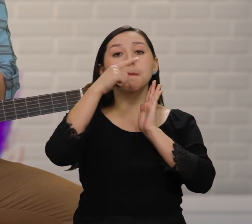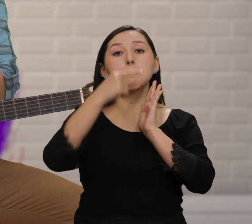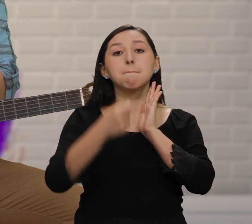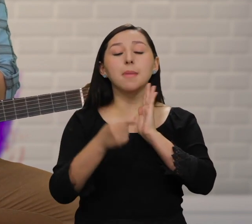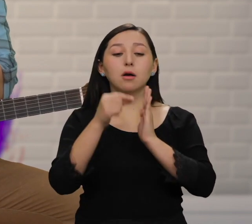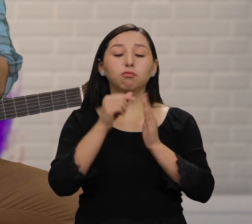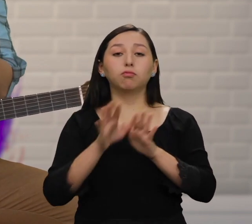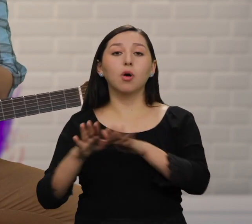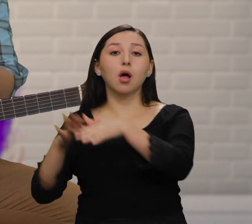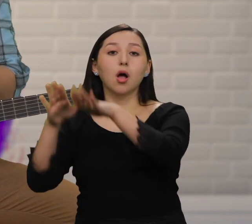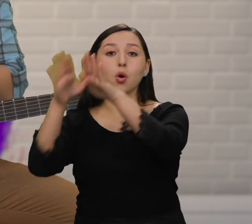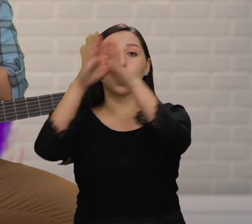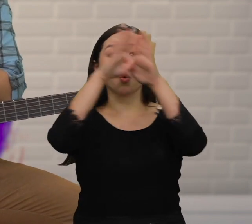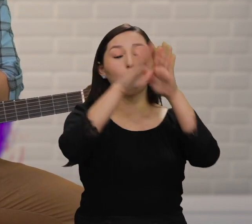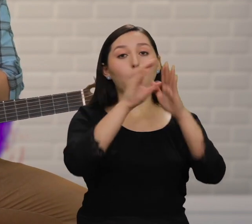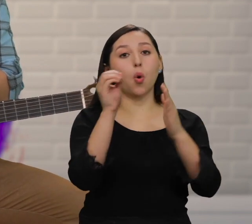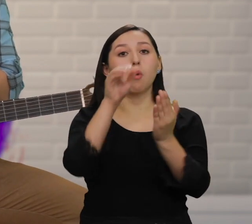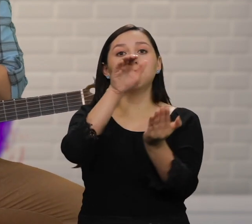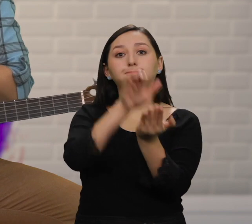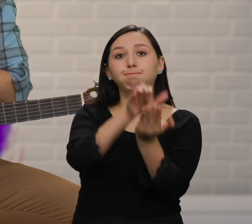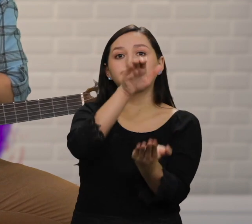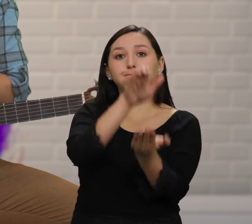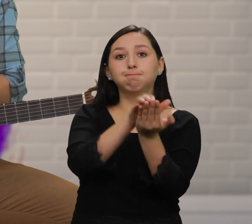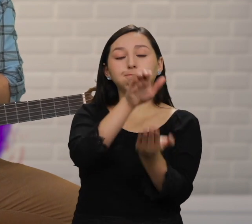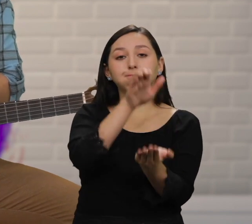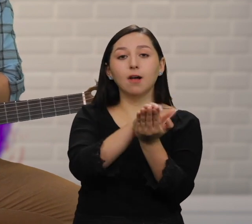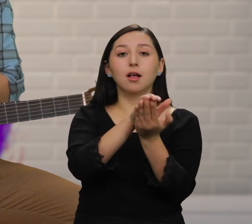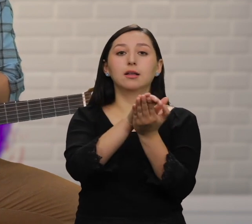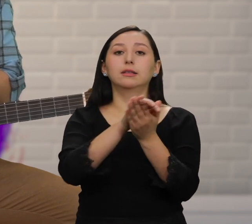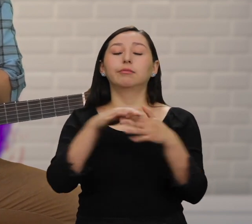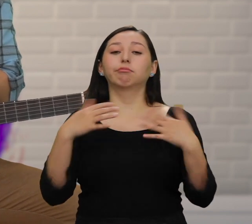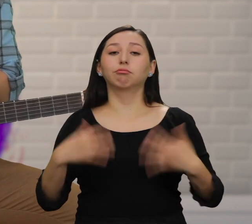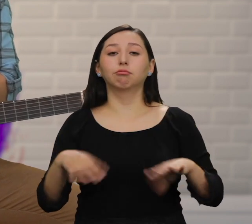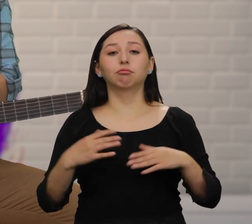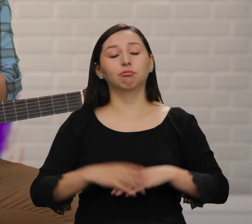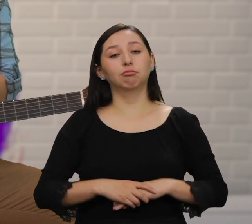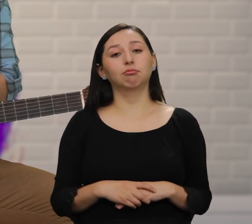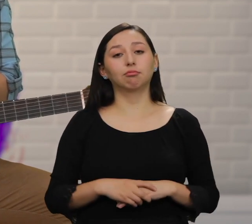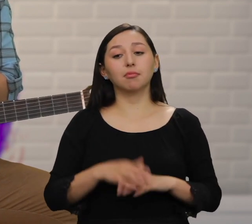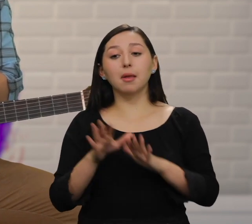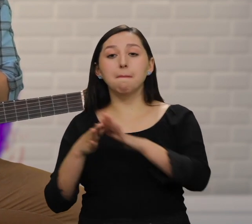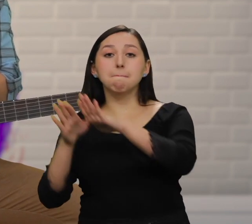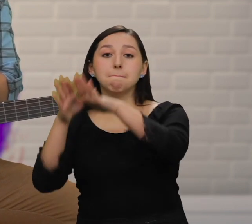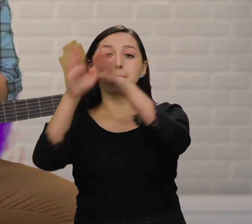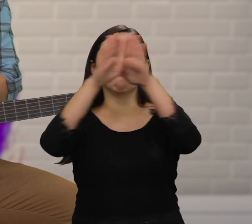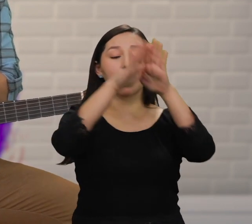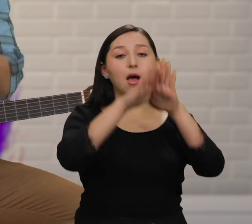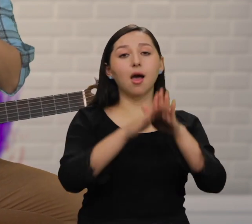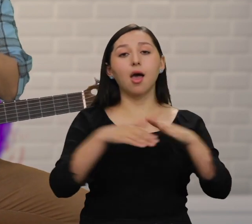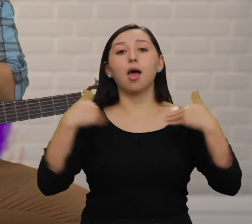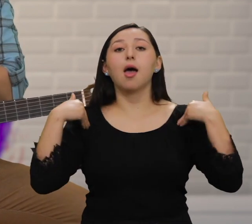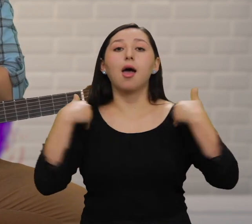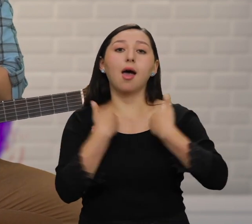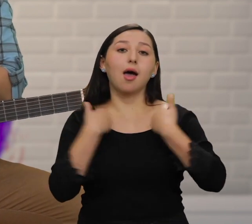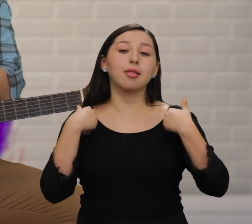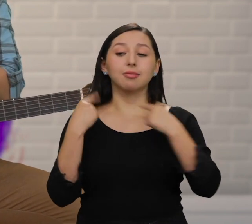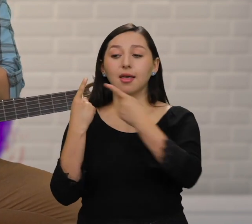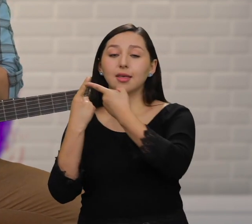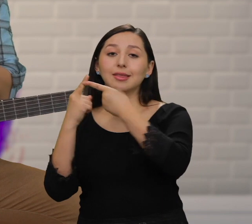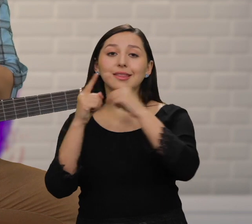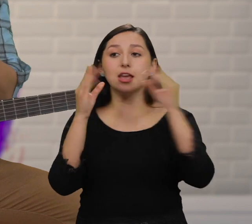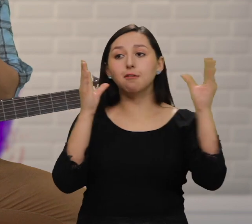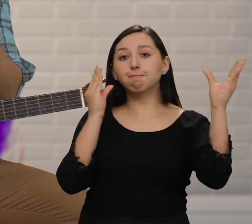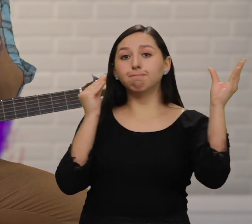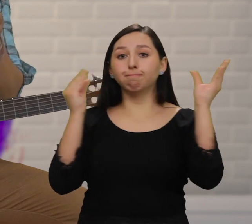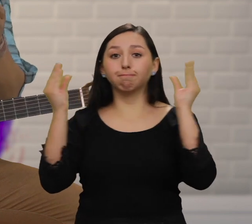O el cocodrilo de la costa O el canclón Un ave tan singular ¿Se dan cuenta? Además, muchas